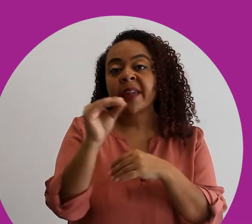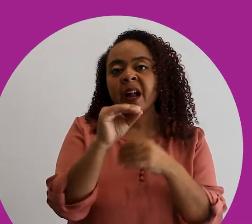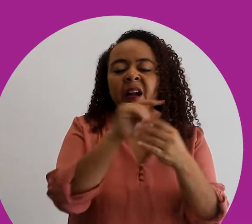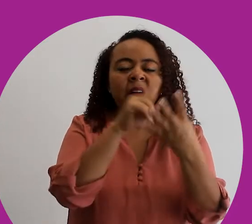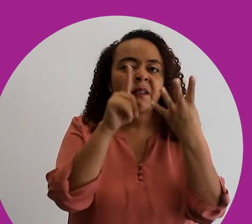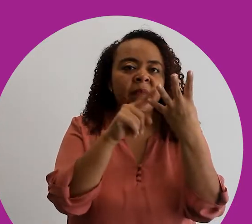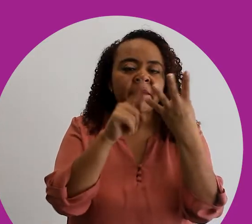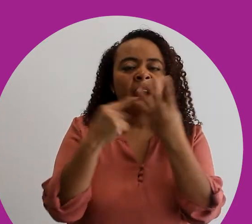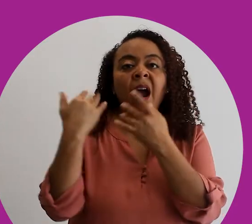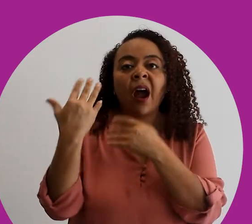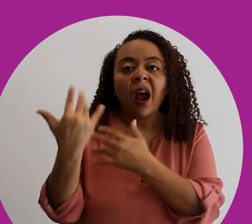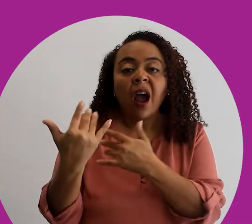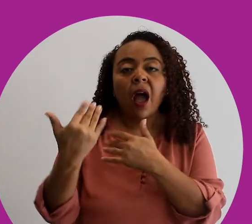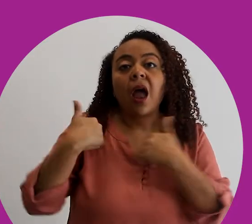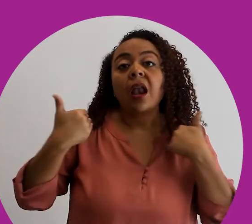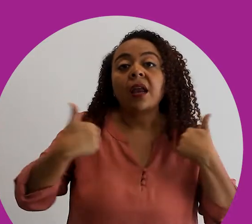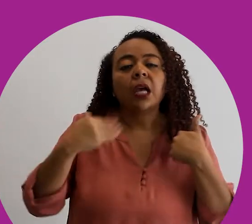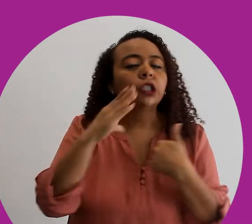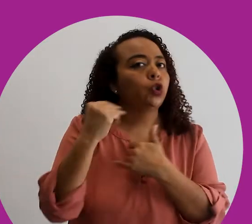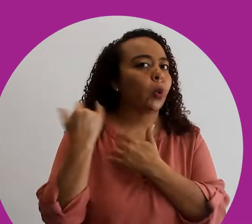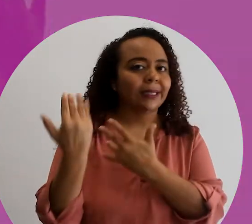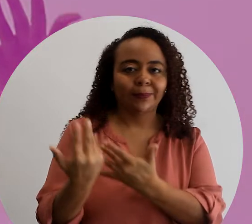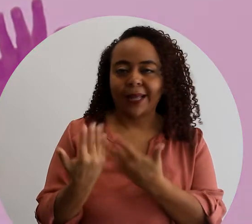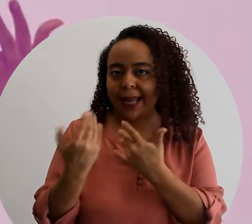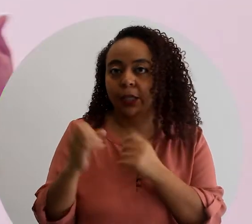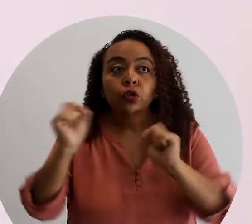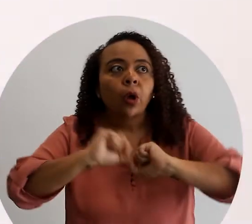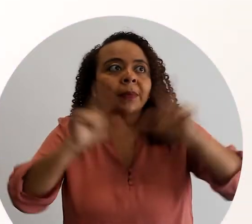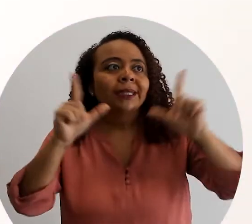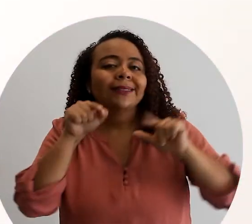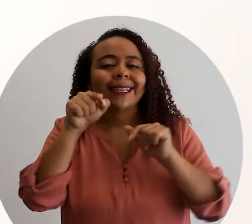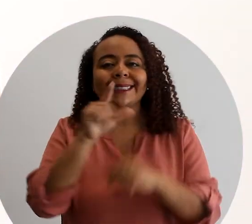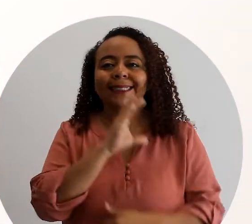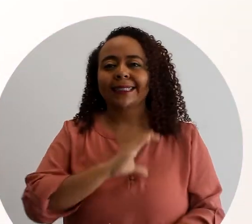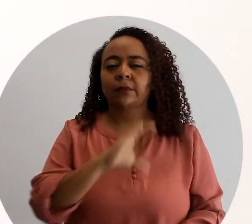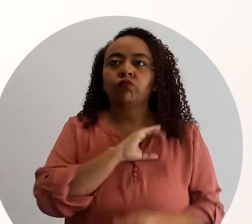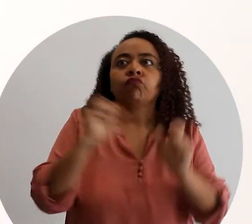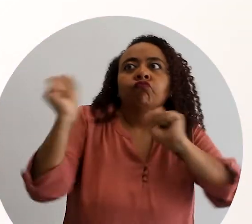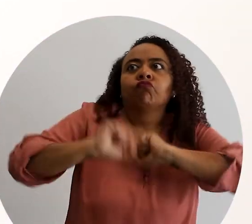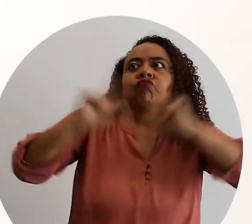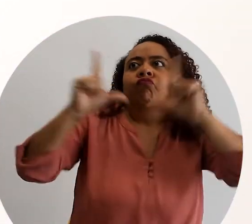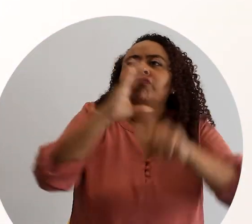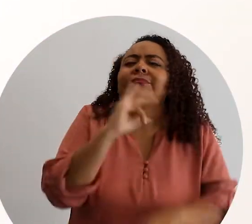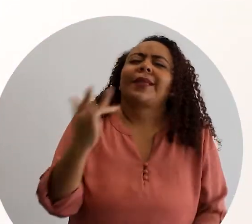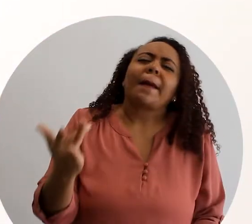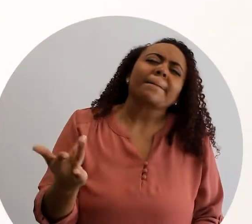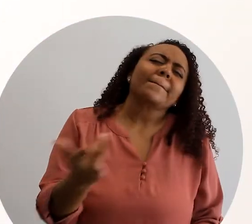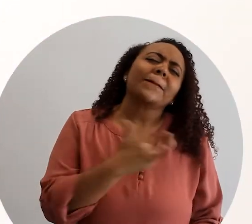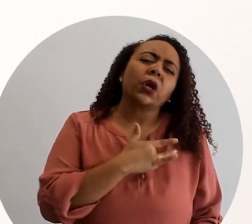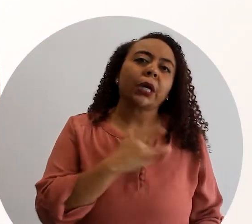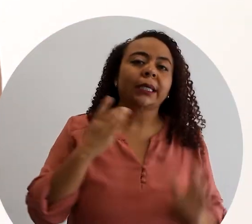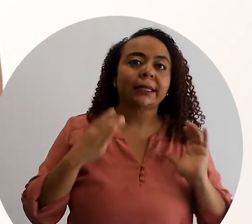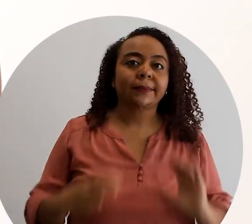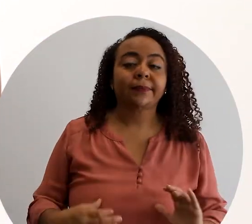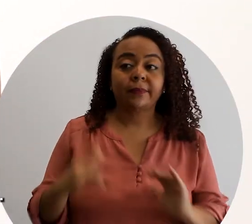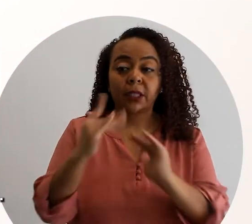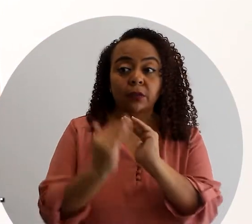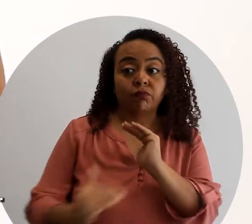Y por último, están las alegrías inesperadas o sorpresivas. Estas son las características que sorprenden y enamoran a la clientela.